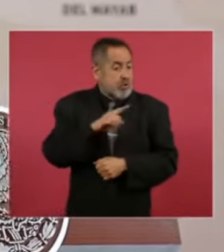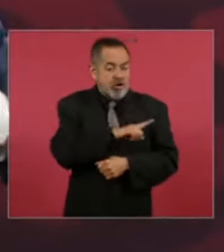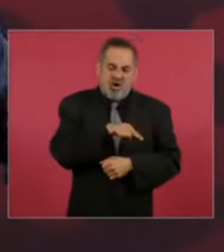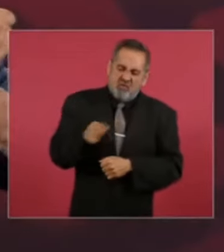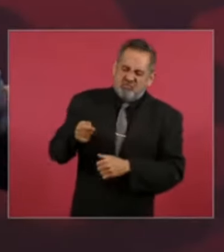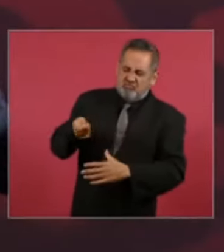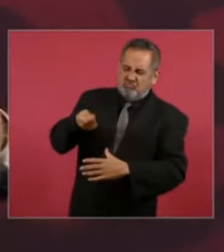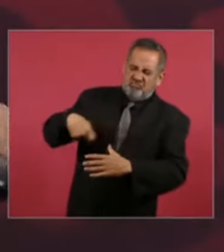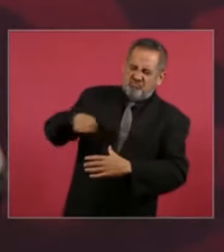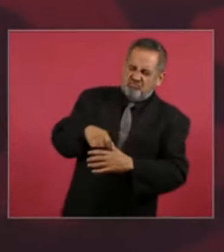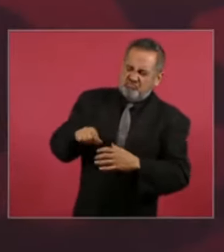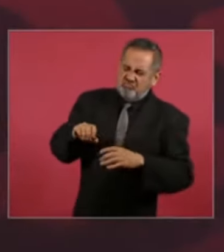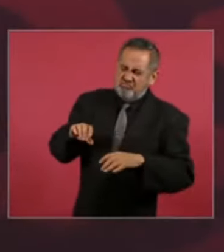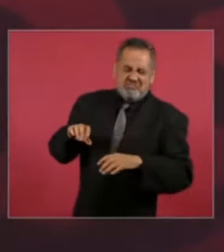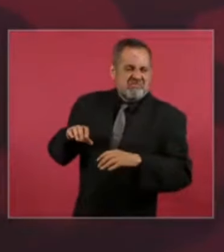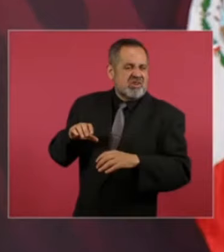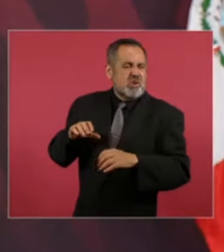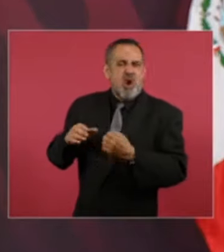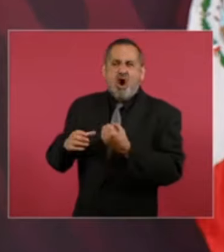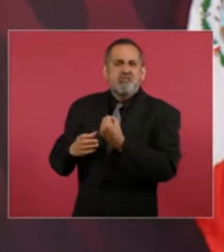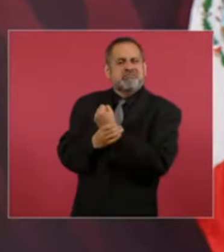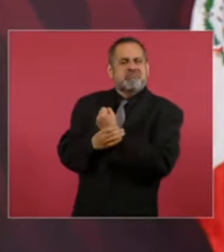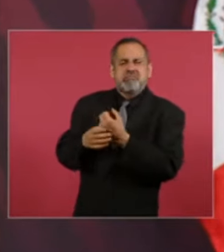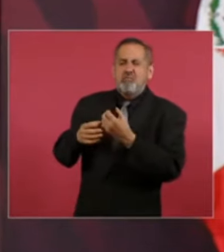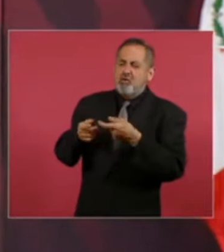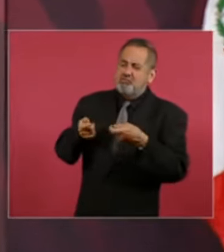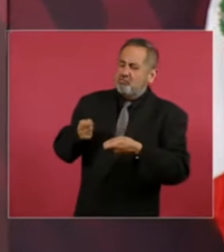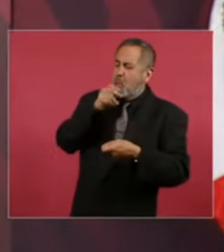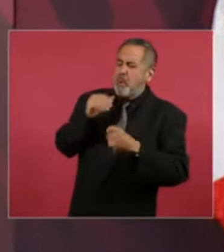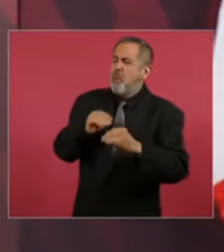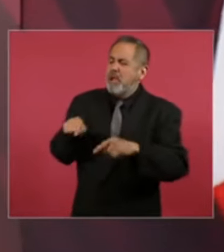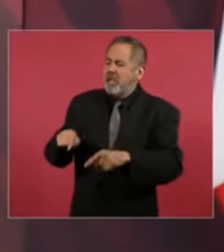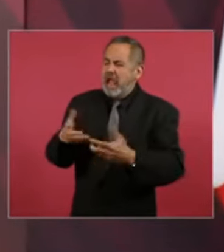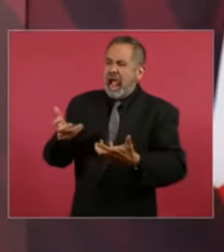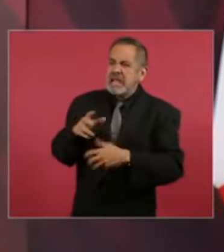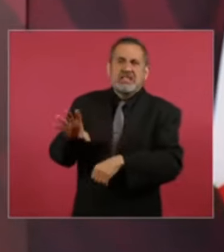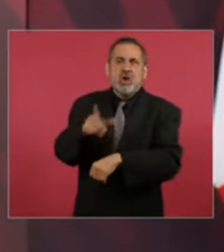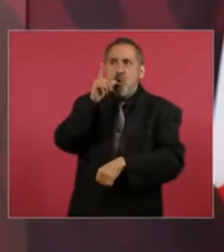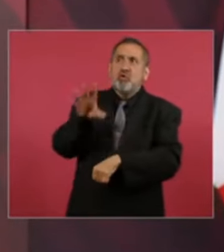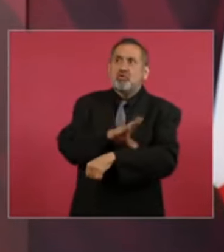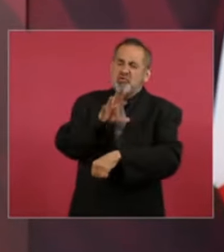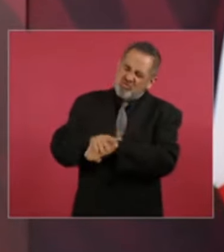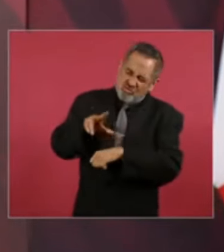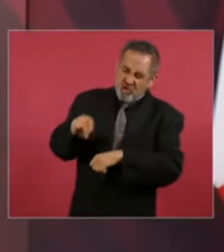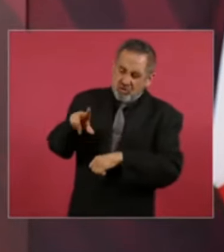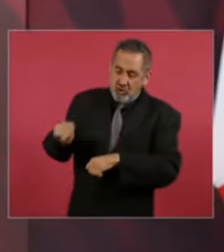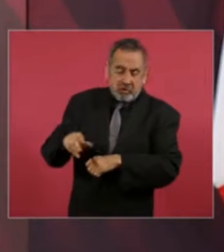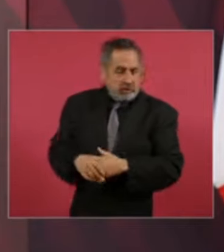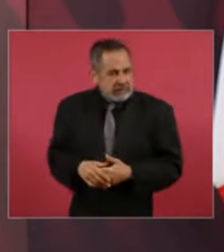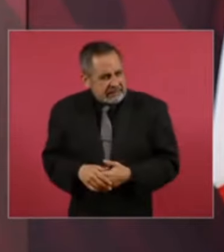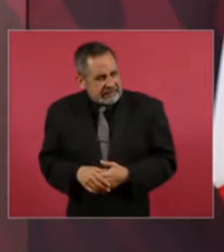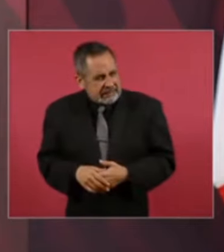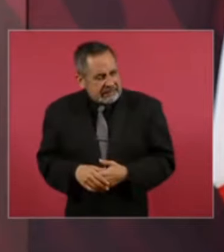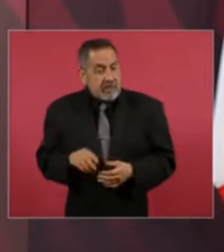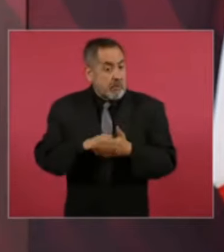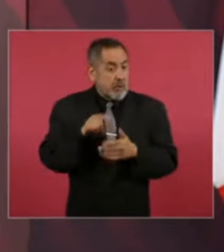hay que recordar que los jueces de Norma Piña echaron abajo la reforma eléctrica del presidente López Obrador. Hoy los